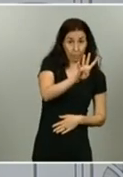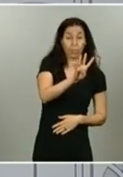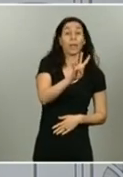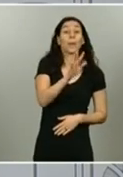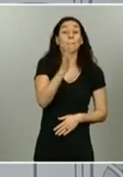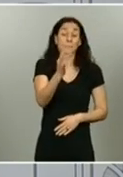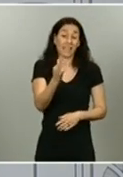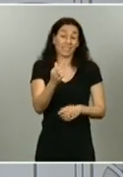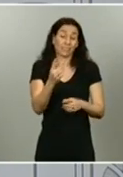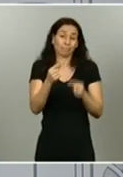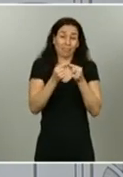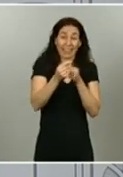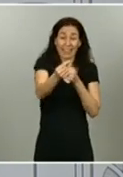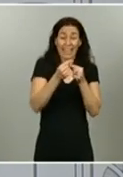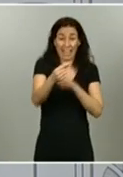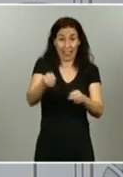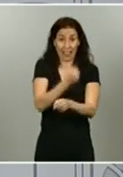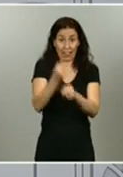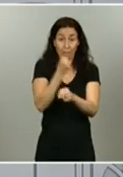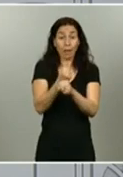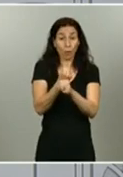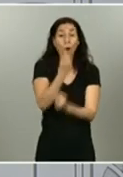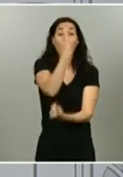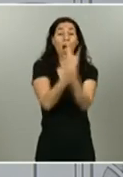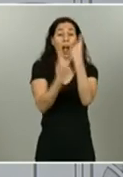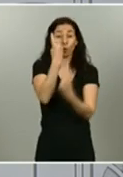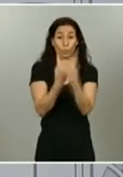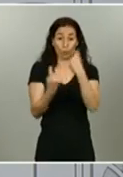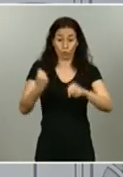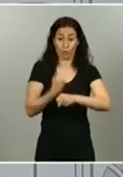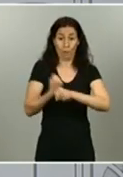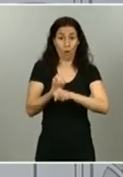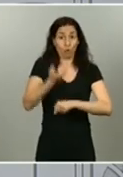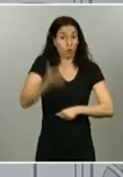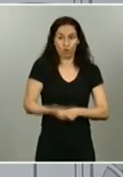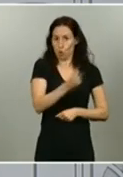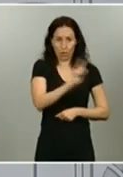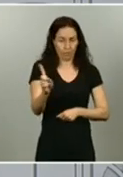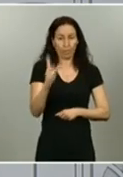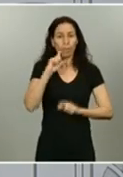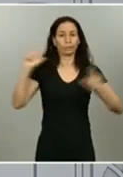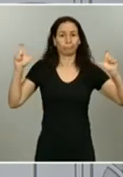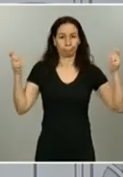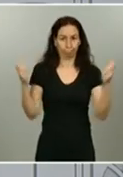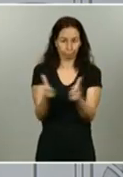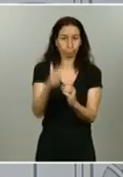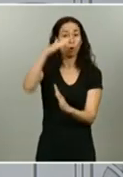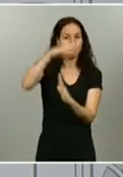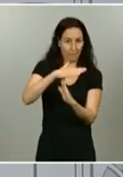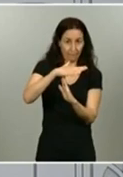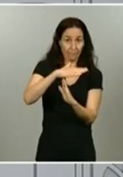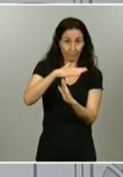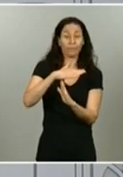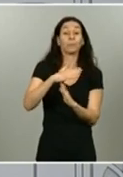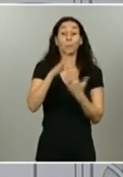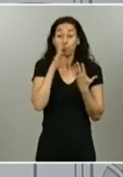etcétera se habían reducido algunas actividades laborales no esenciales. Todo ese proceso ha hecho que algunos de los datos de los que disponemos